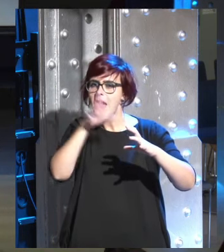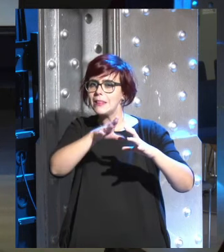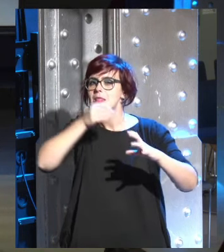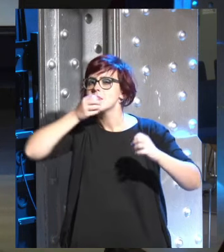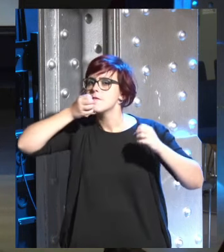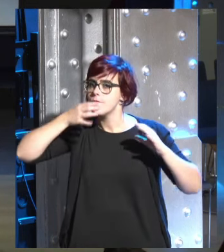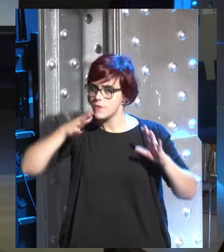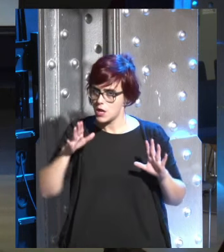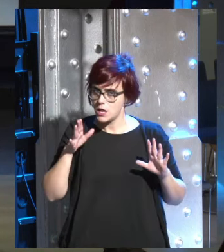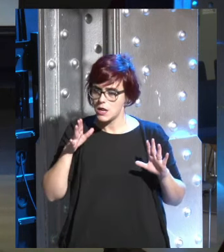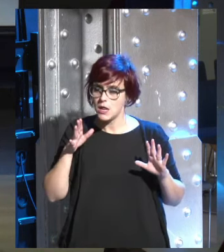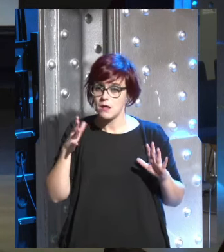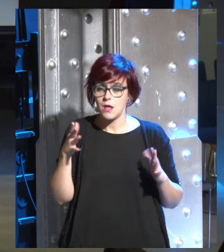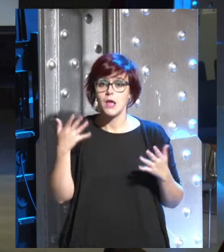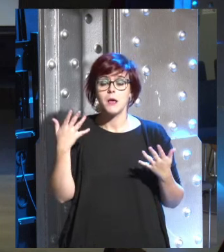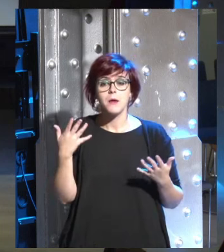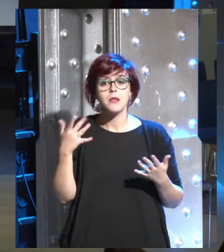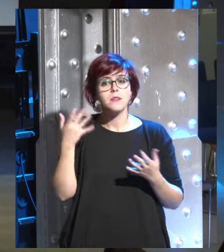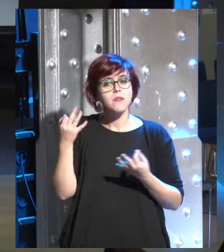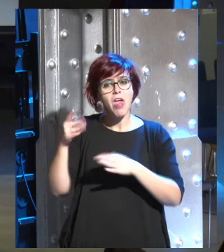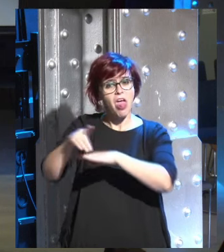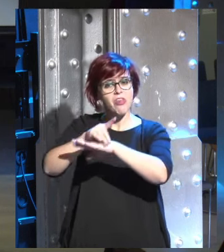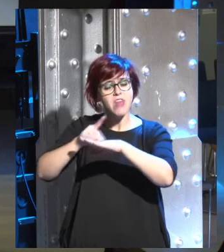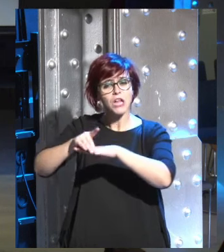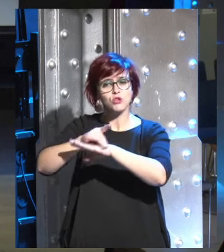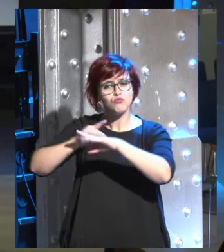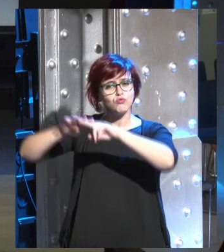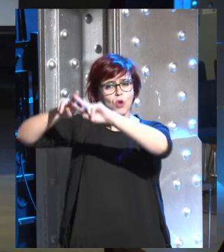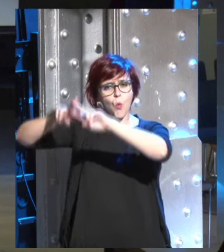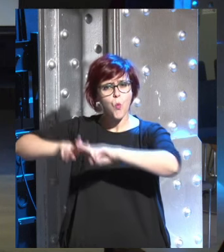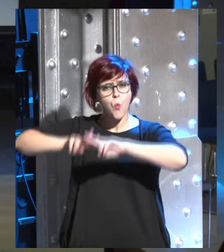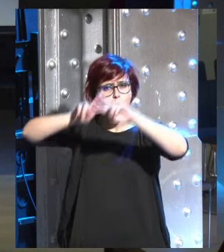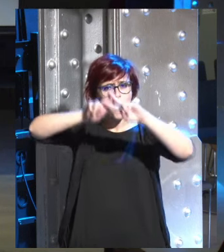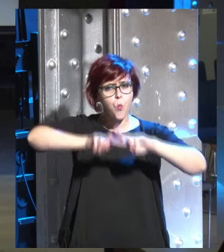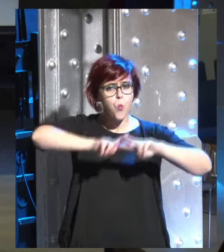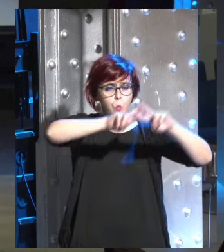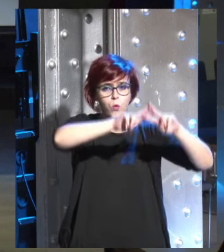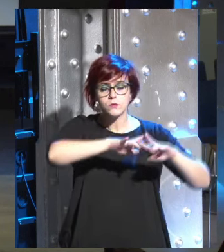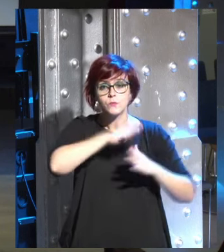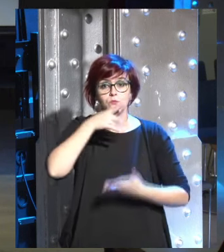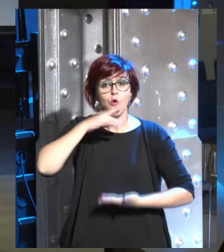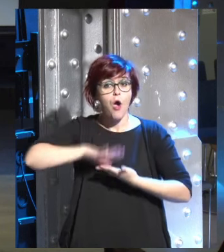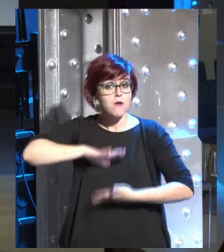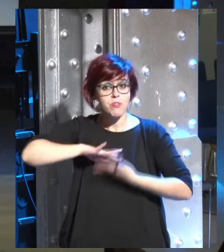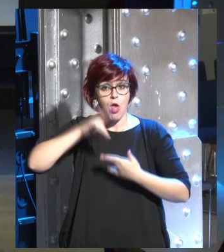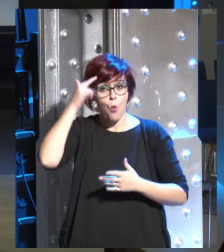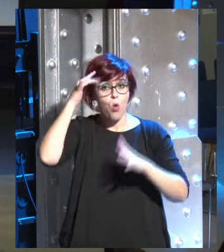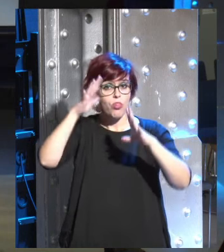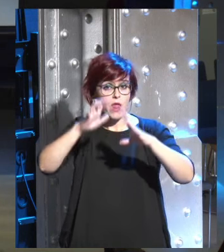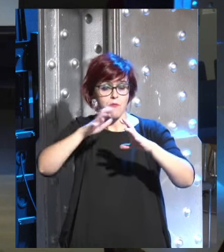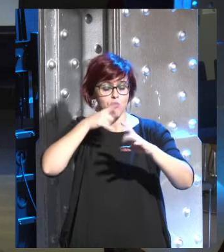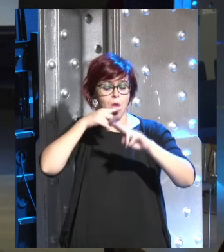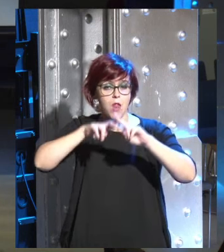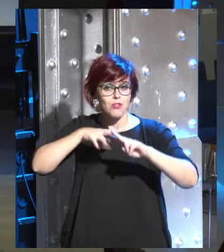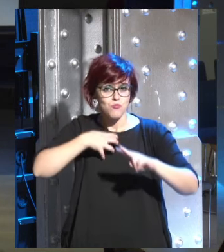recopilar enormes cantidades de datos y analizarlos y esto está mucho más allá de la capacidad de nuestros cerebros humanos